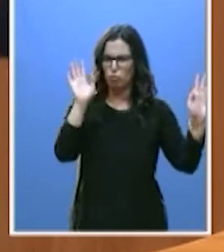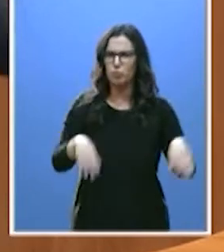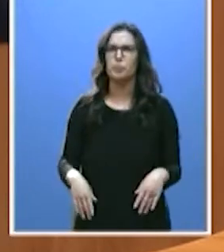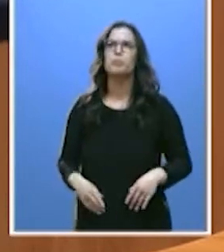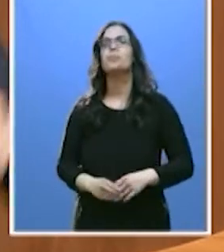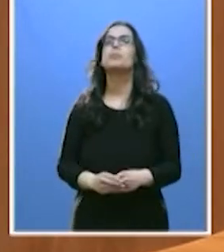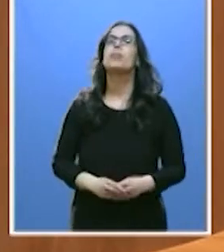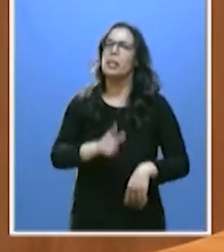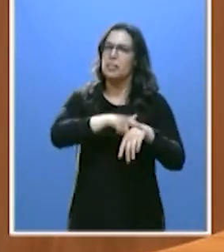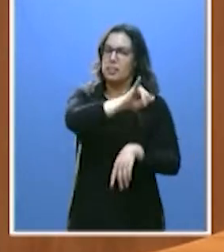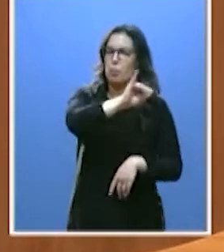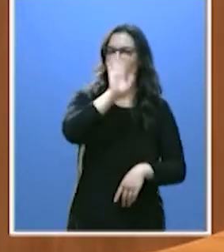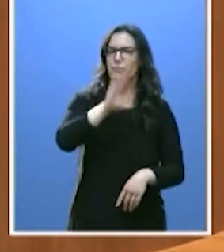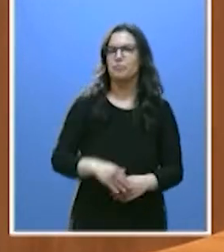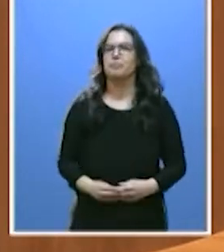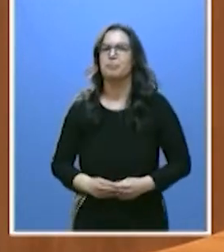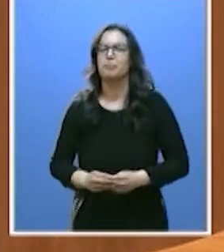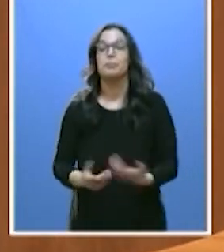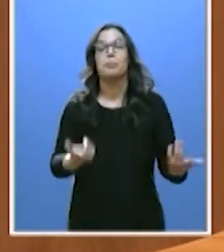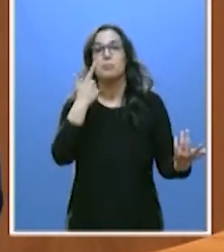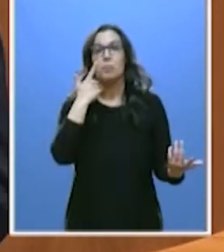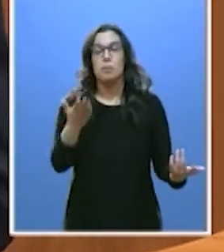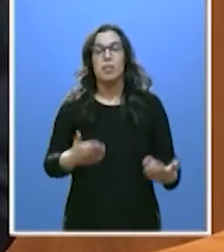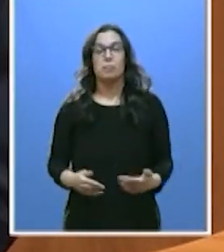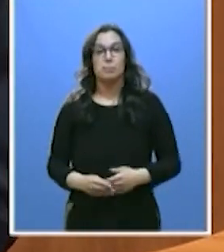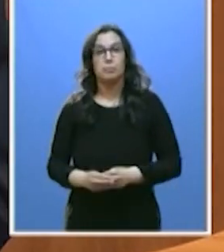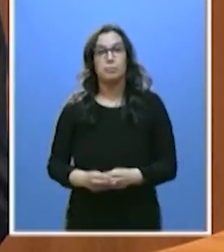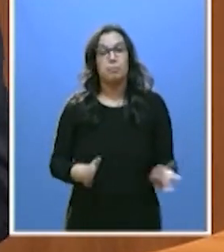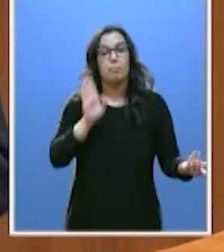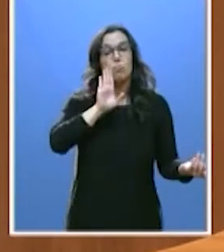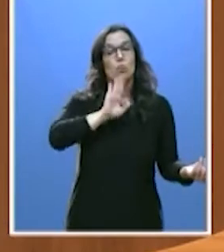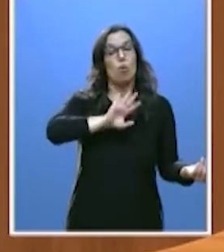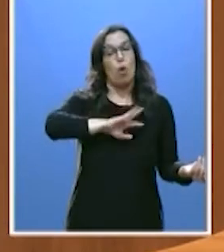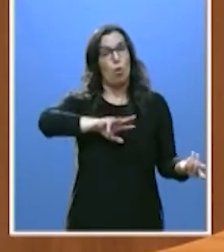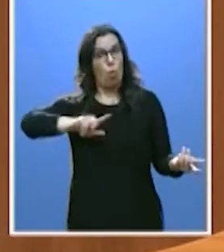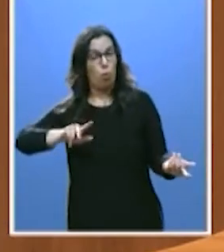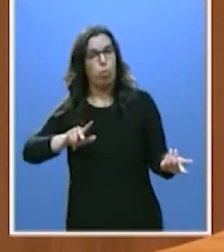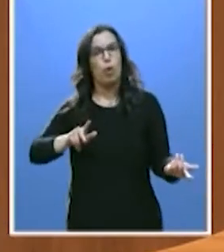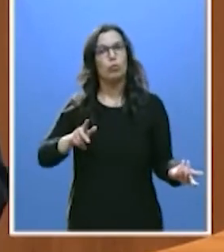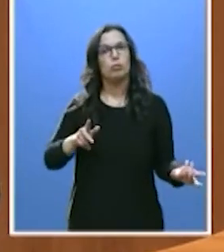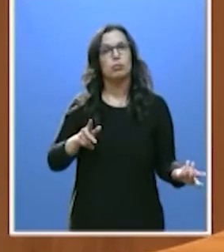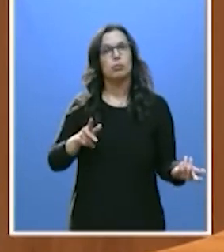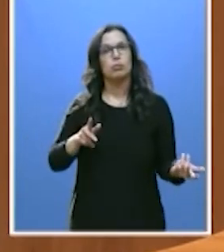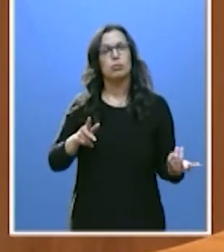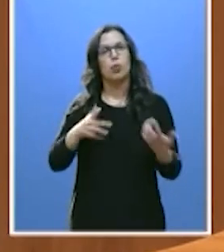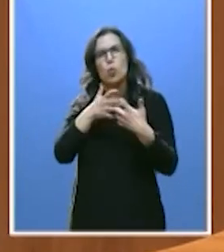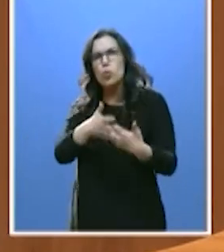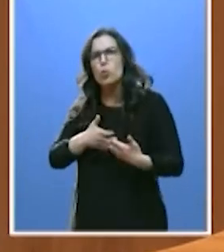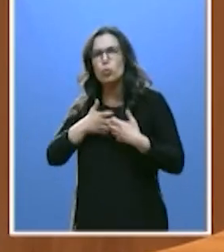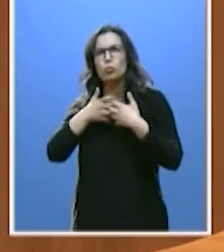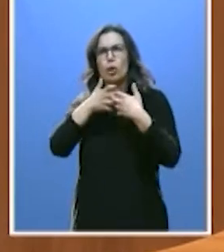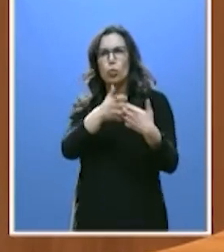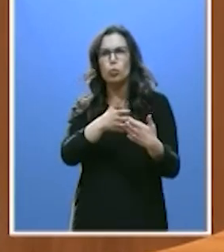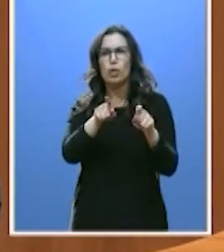Va a haber tiempo para todo. Miren, la corrupción no se combate cambiando a los